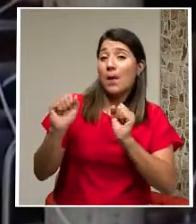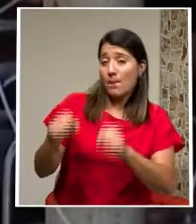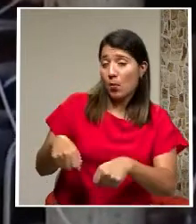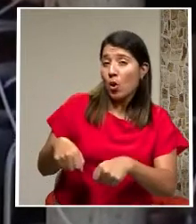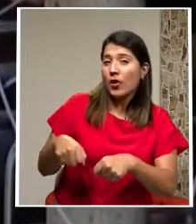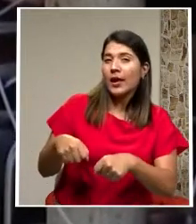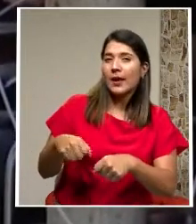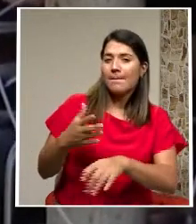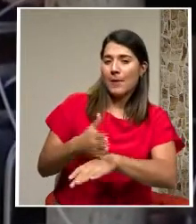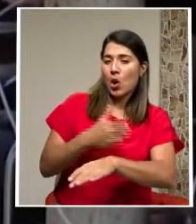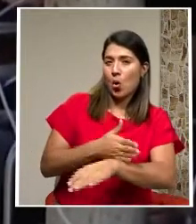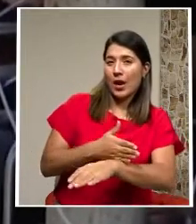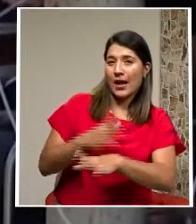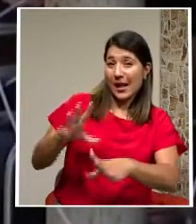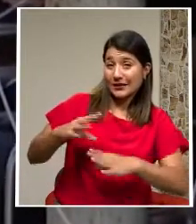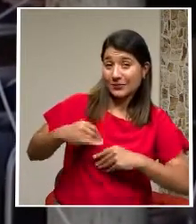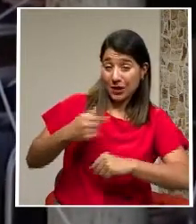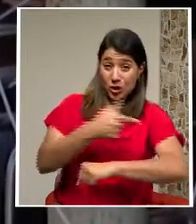A finales De este mes